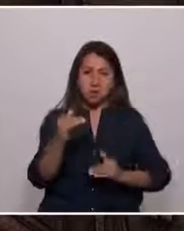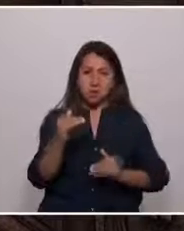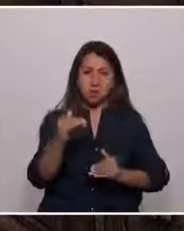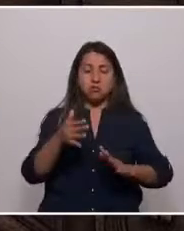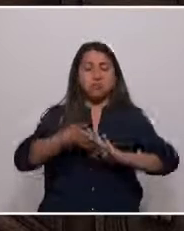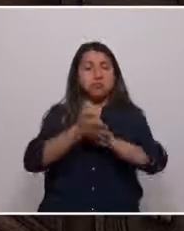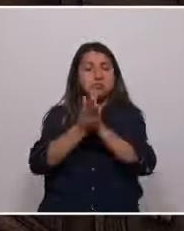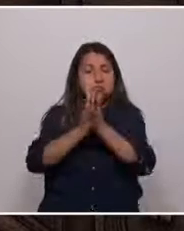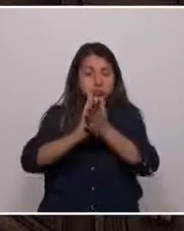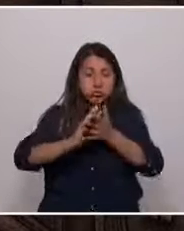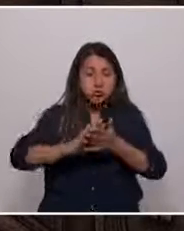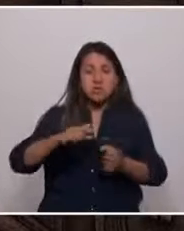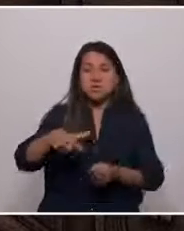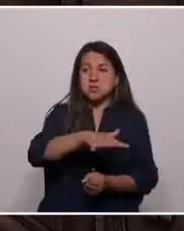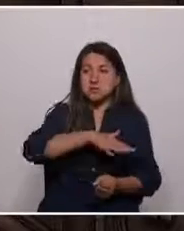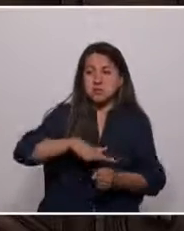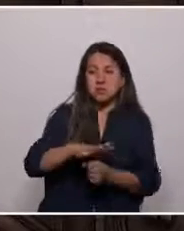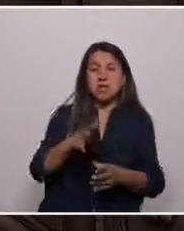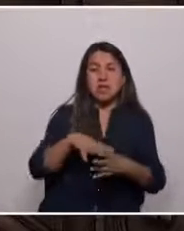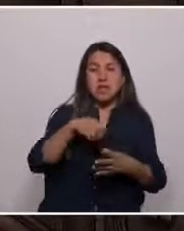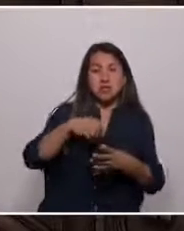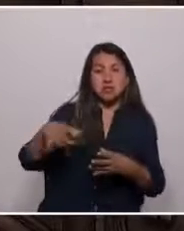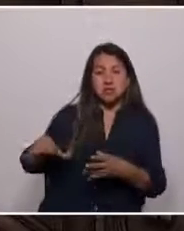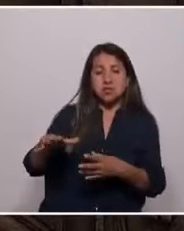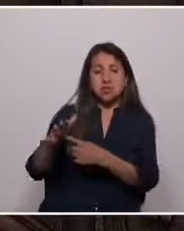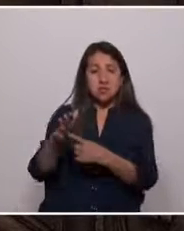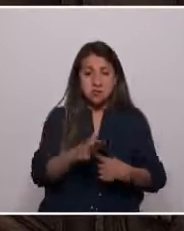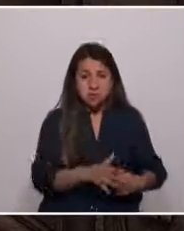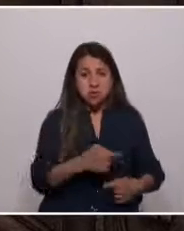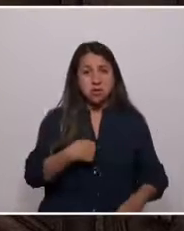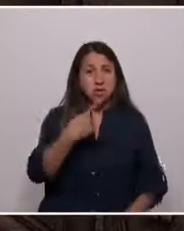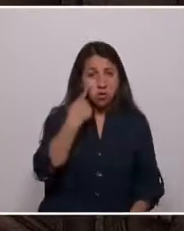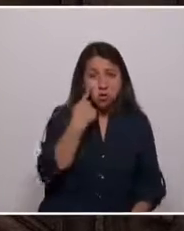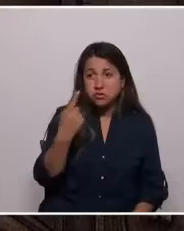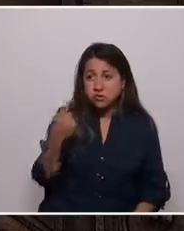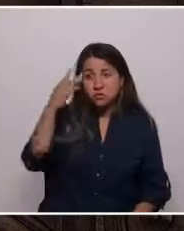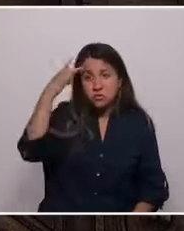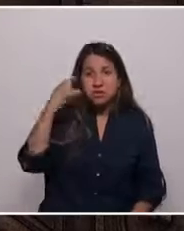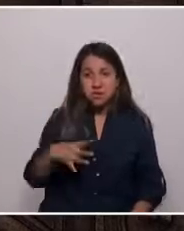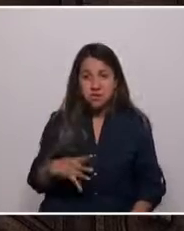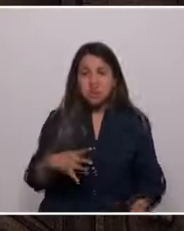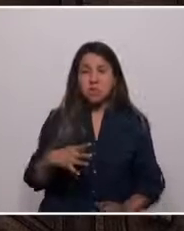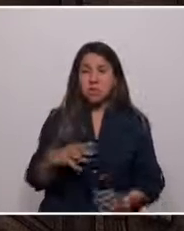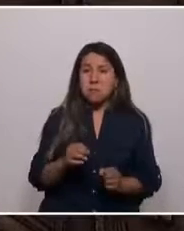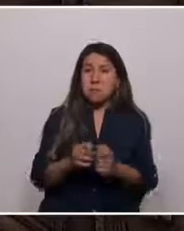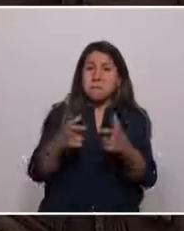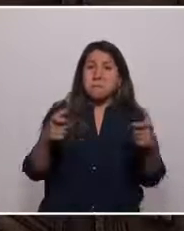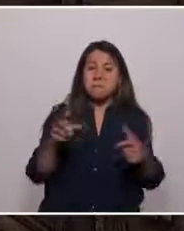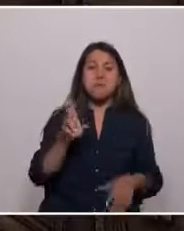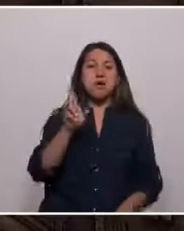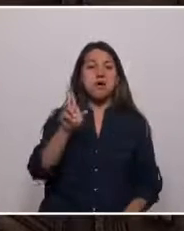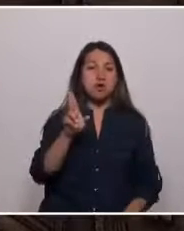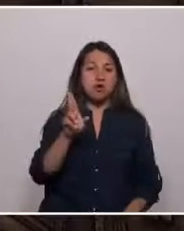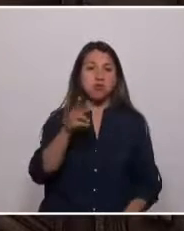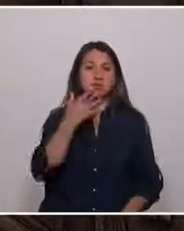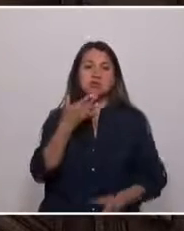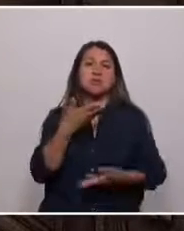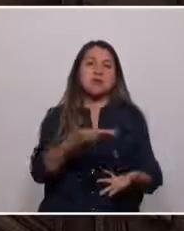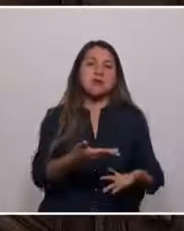las condiciones de exclusión y discriminación que conocemos son profundizadas y se entrelazan con pobreza.